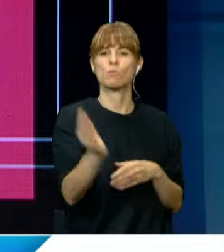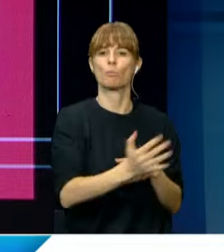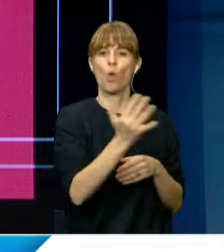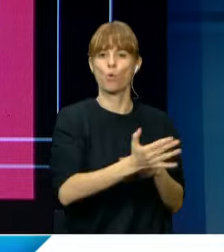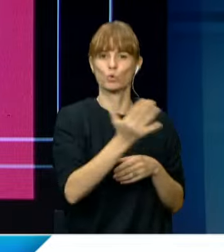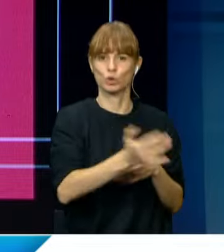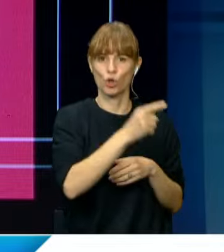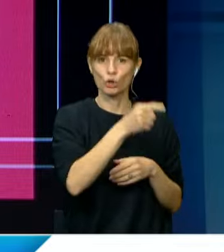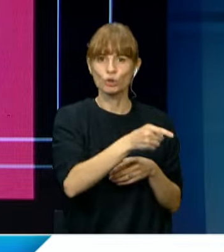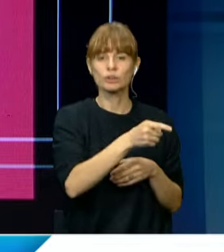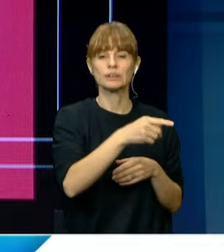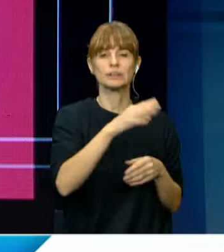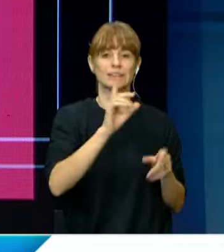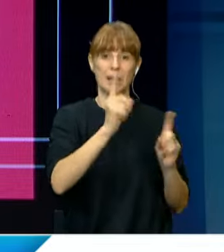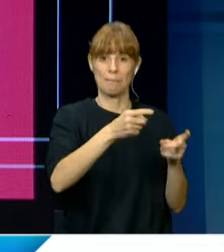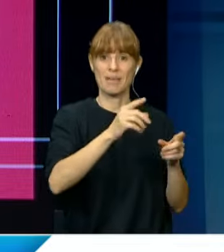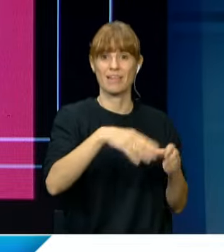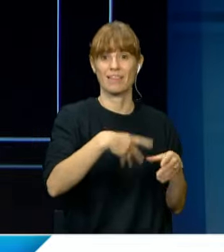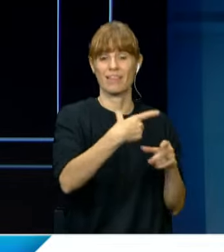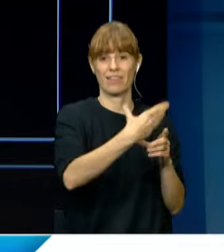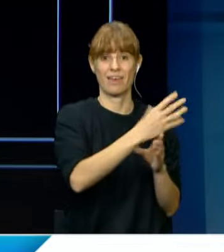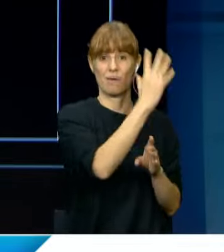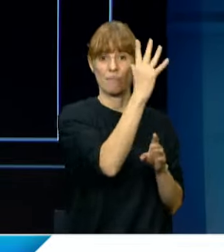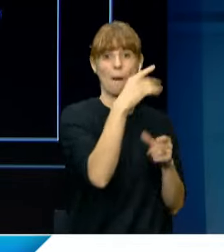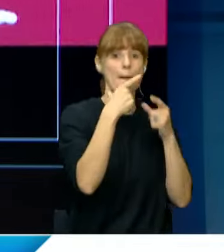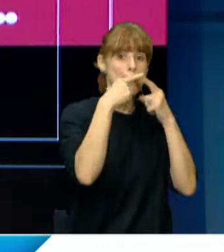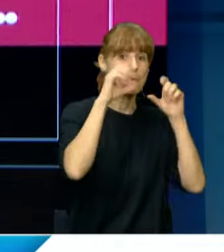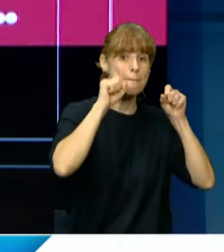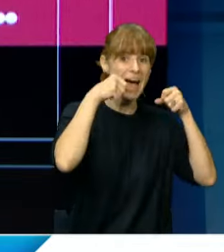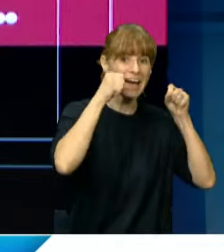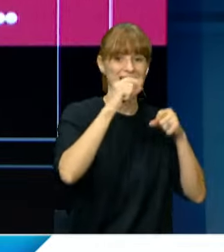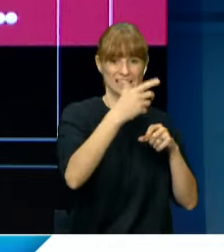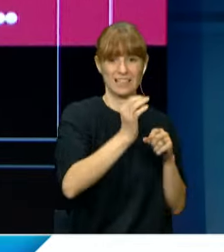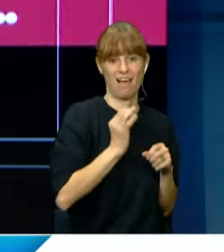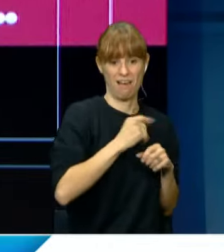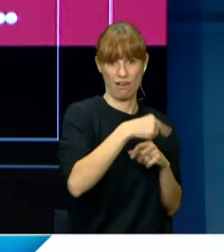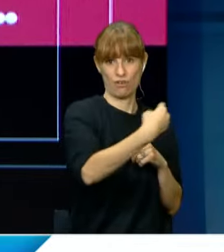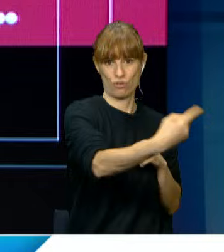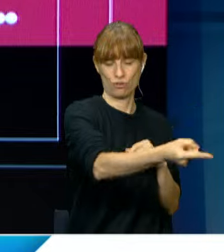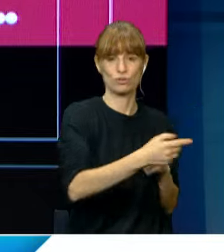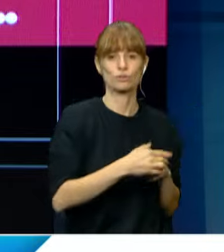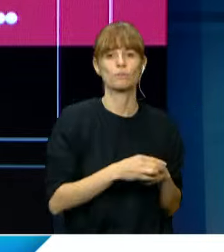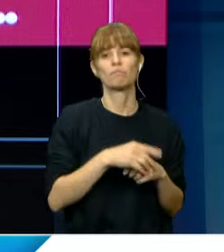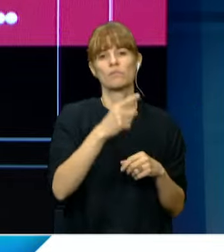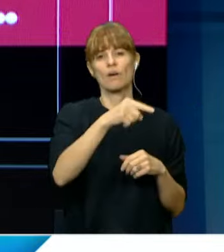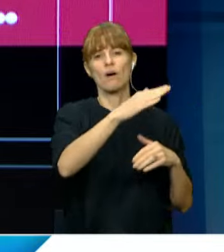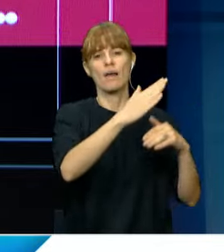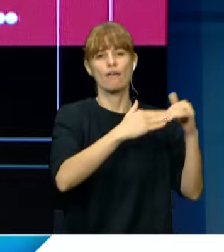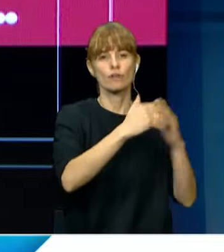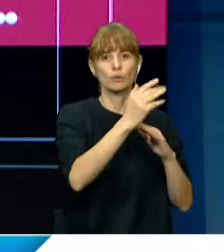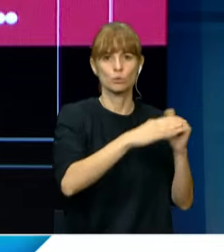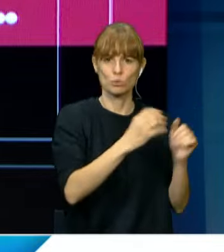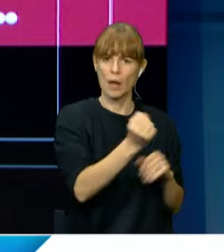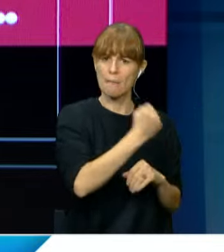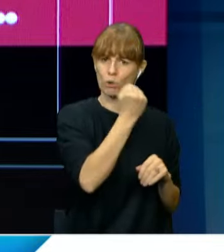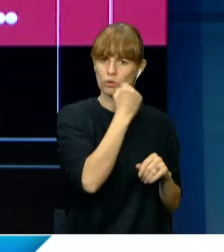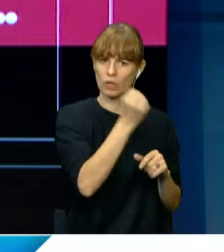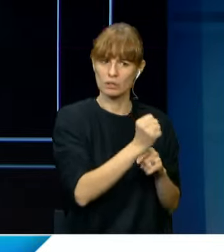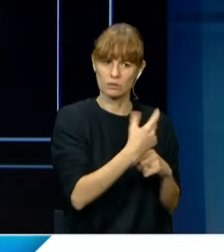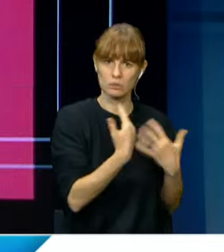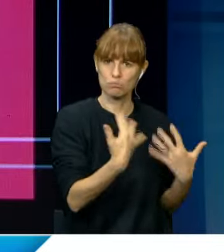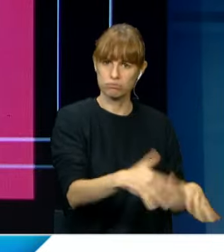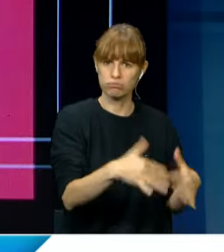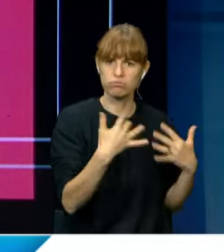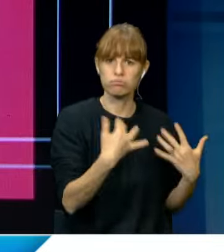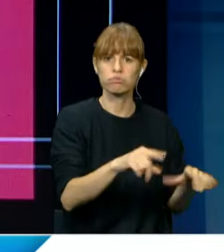de maíz en los próximos años. Actualmente cuenta con una infraestructura significativa para la